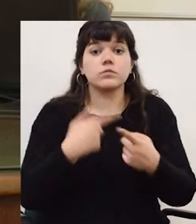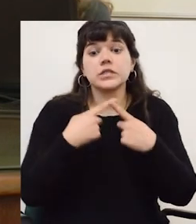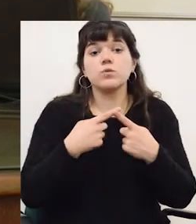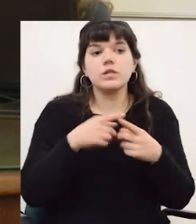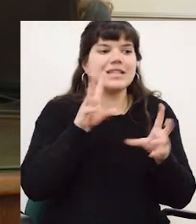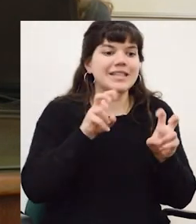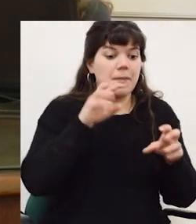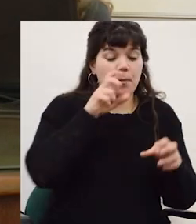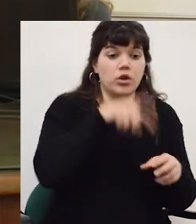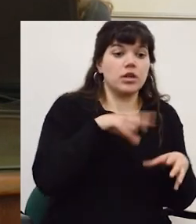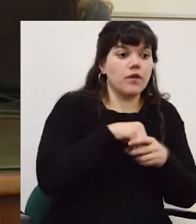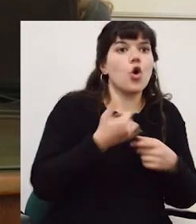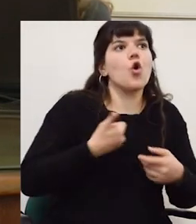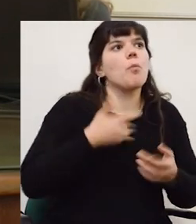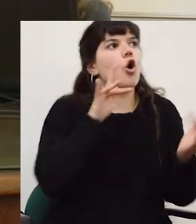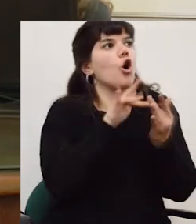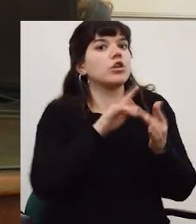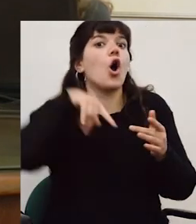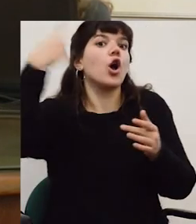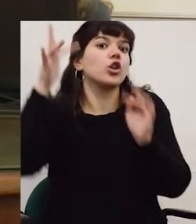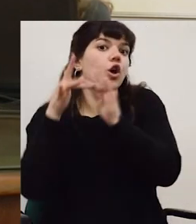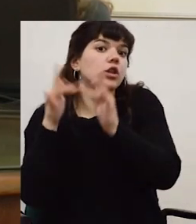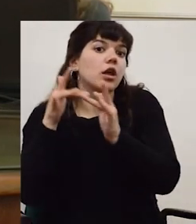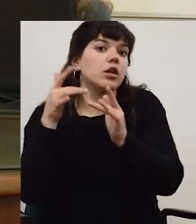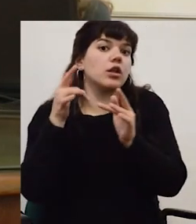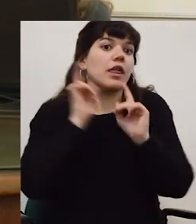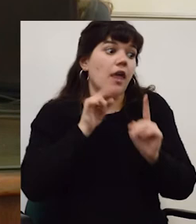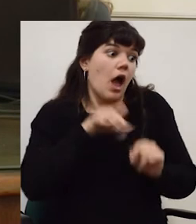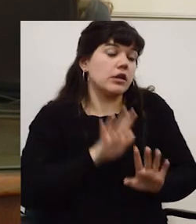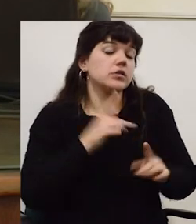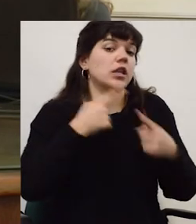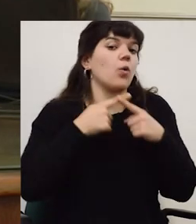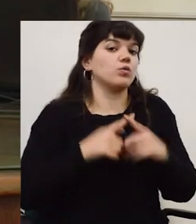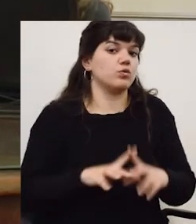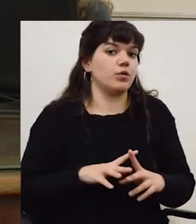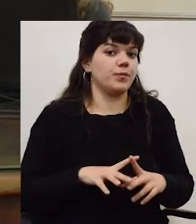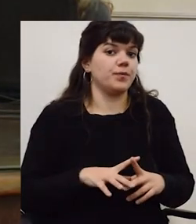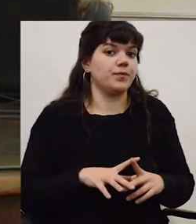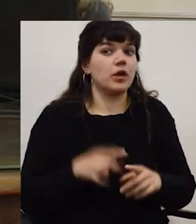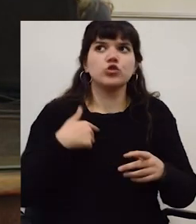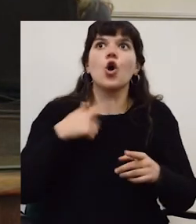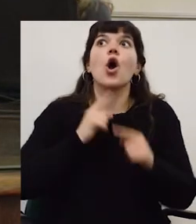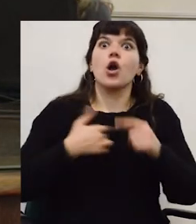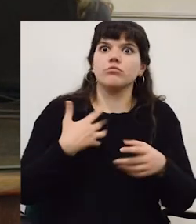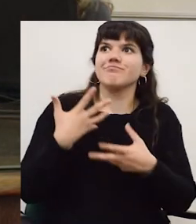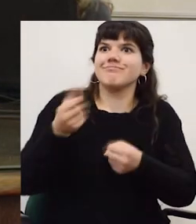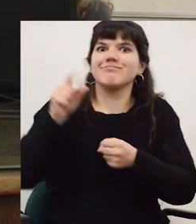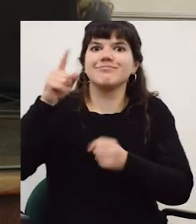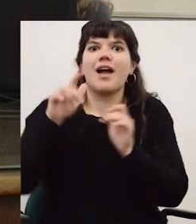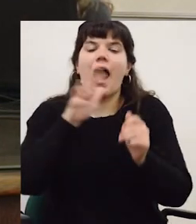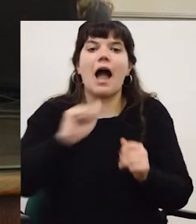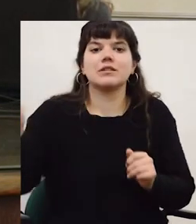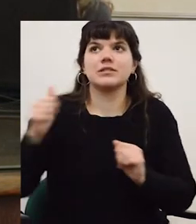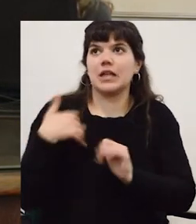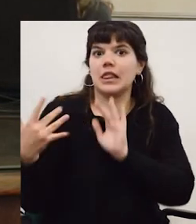ser Asia porque también han aparecido las discusiones en el grupo de cómo asociar una red con otras redes tienen esta discusión